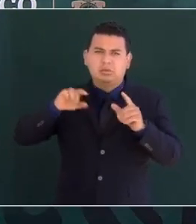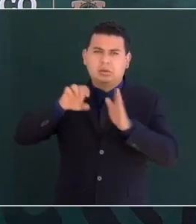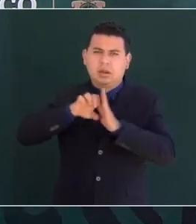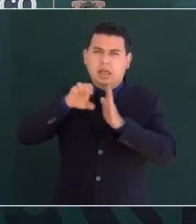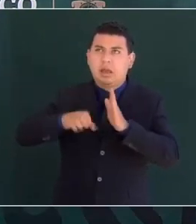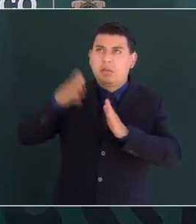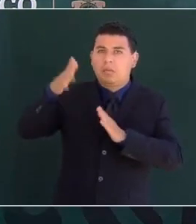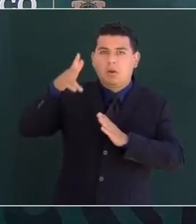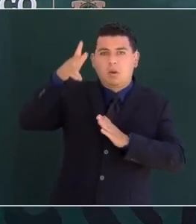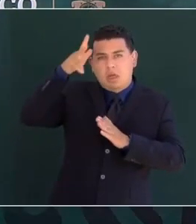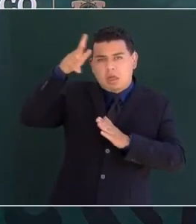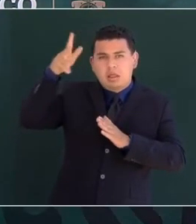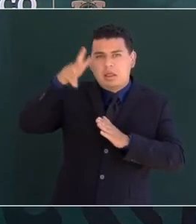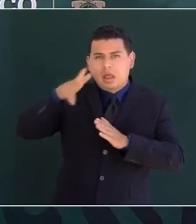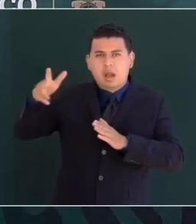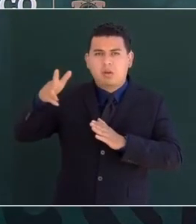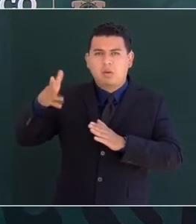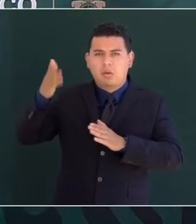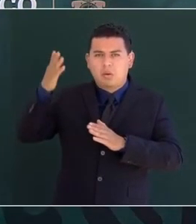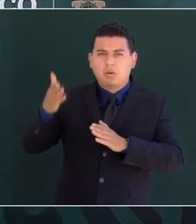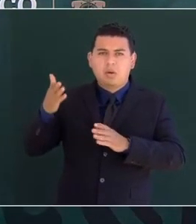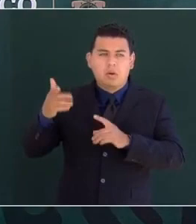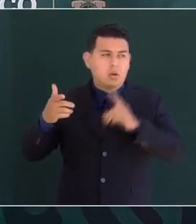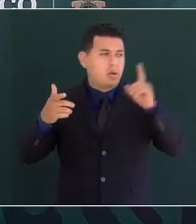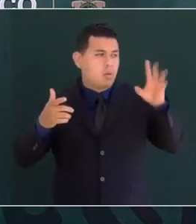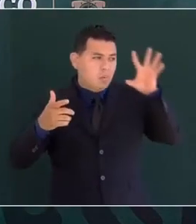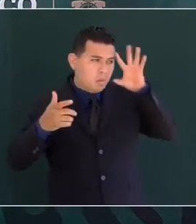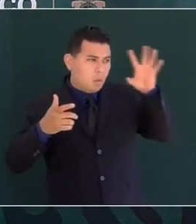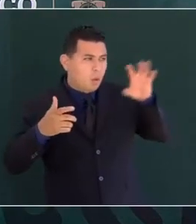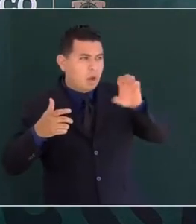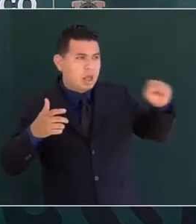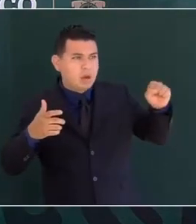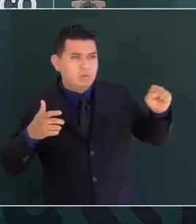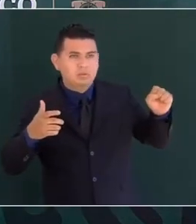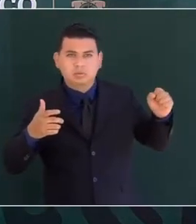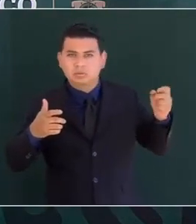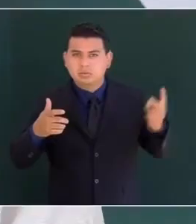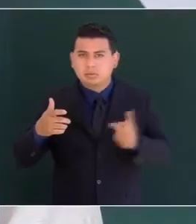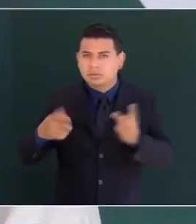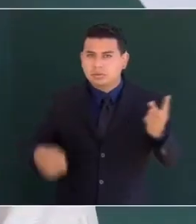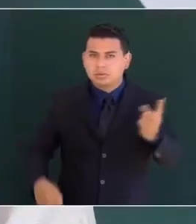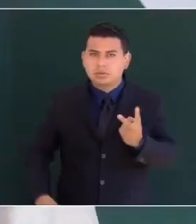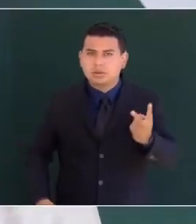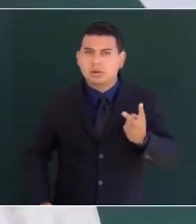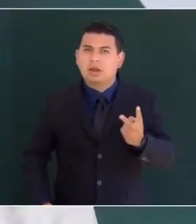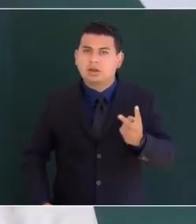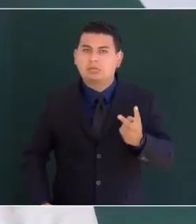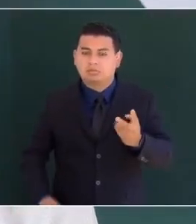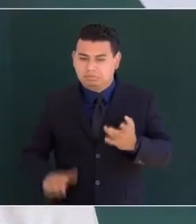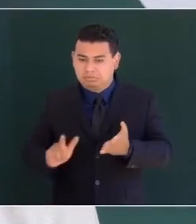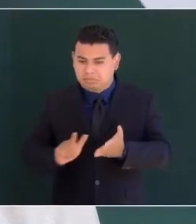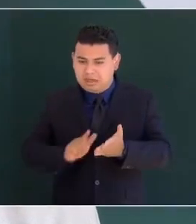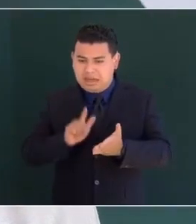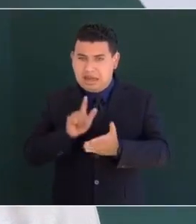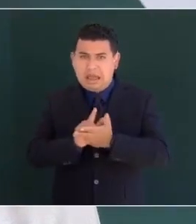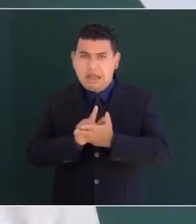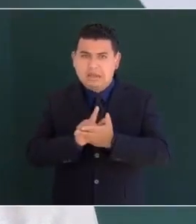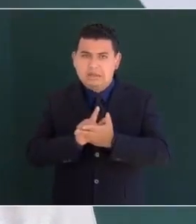Costilla y José María Morelos y Pavón las reformas sociales